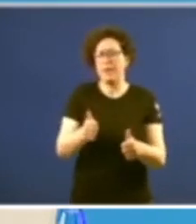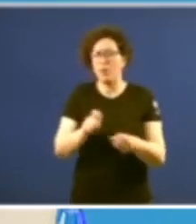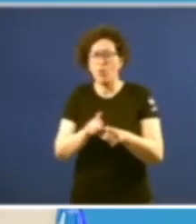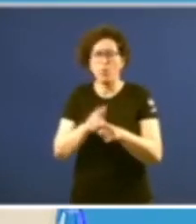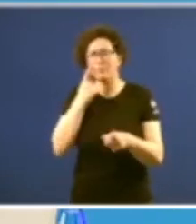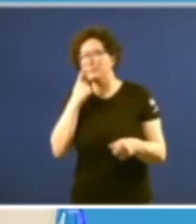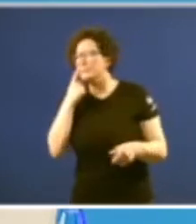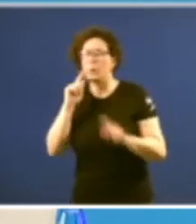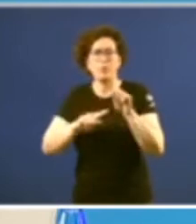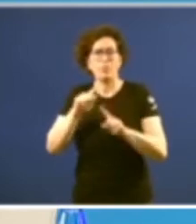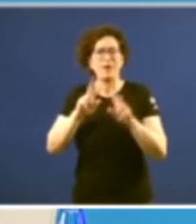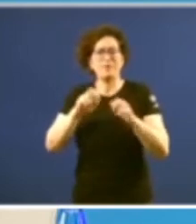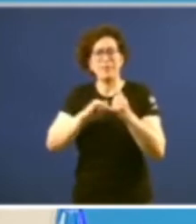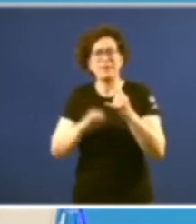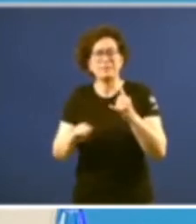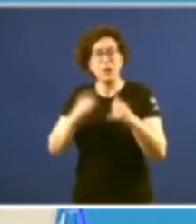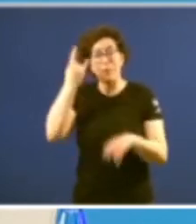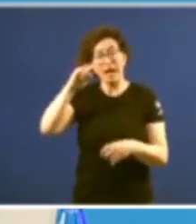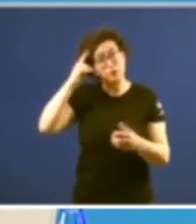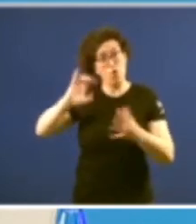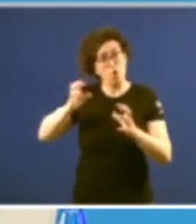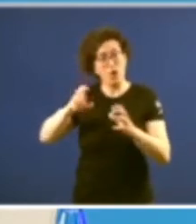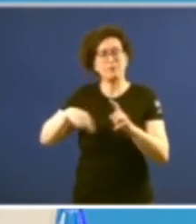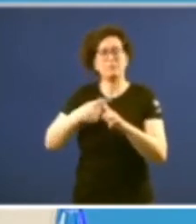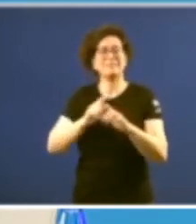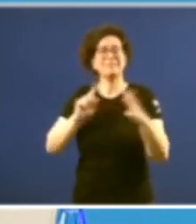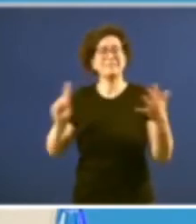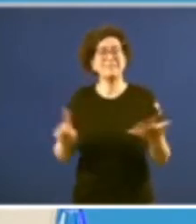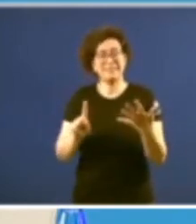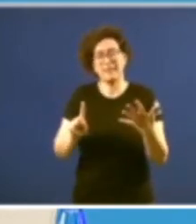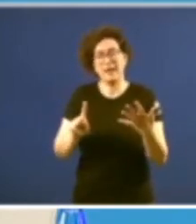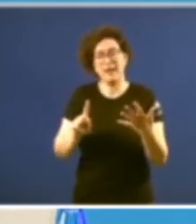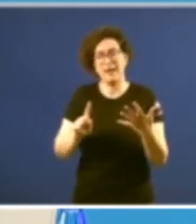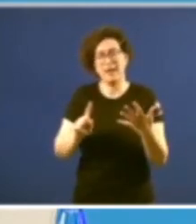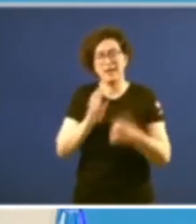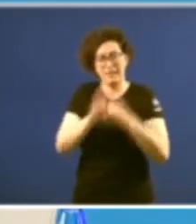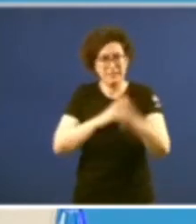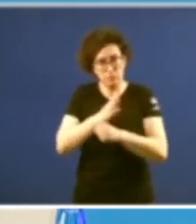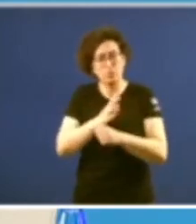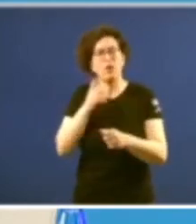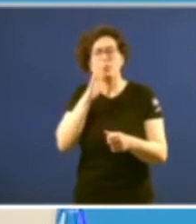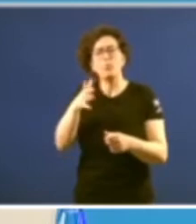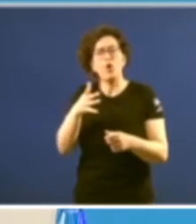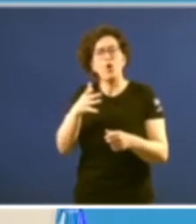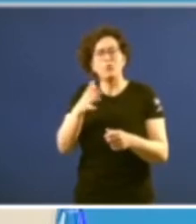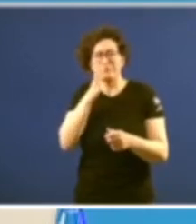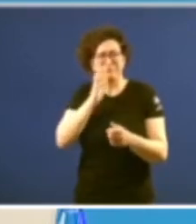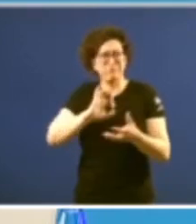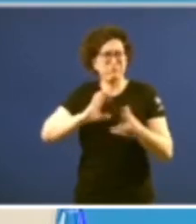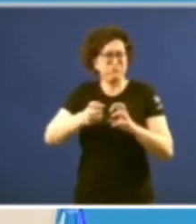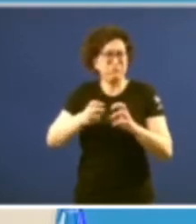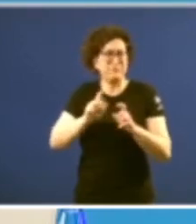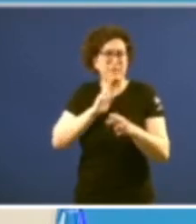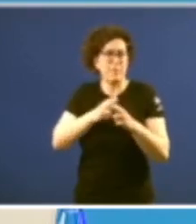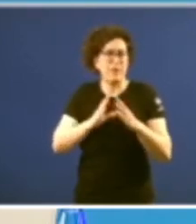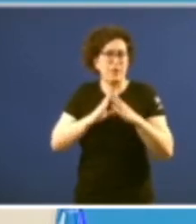preocupación por la crisis de las vacas locas y la sexta legislatura está marcada por la catástrofe medioambiental del hundimiento